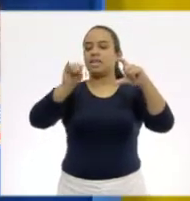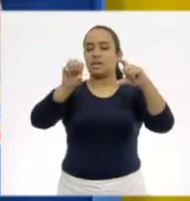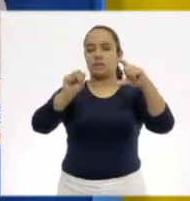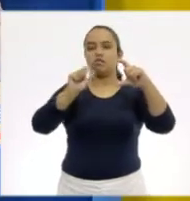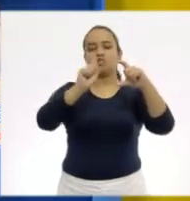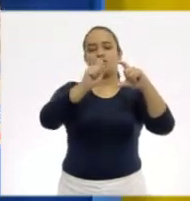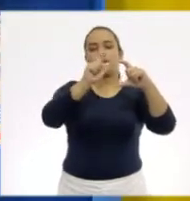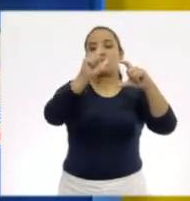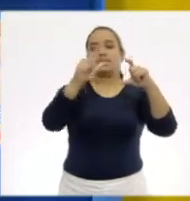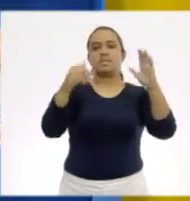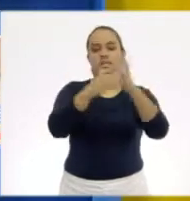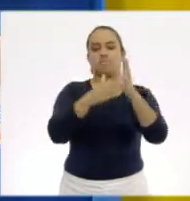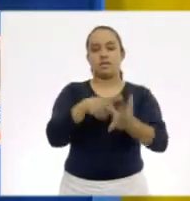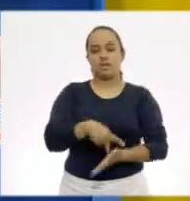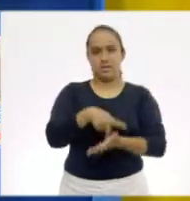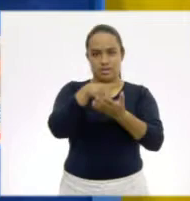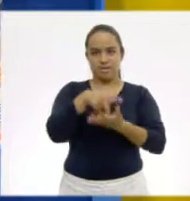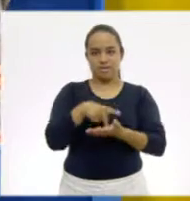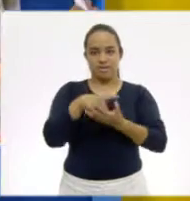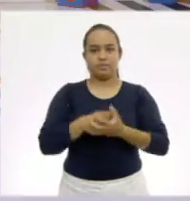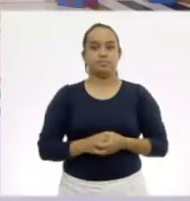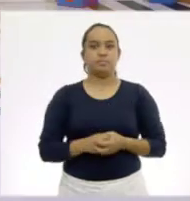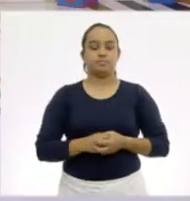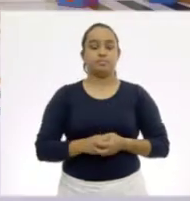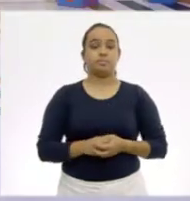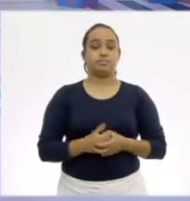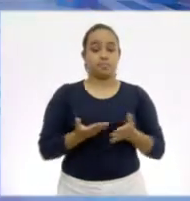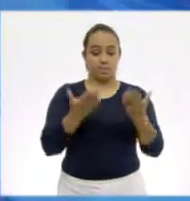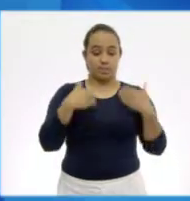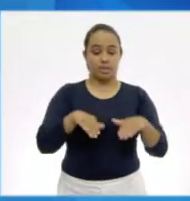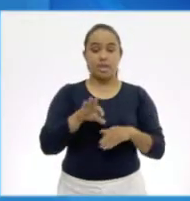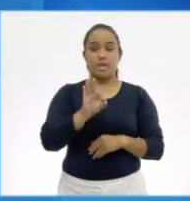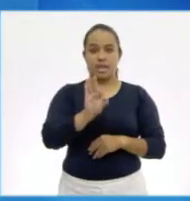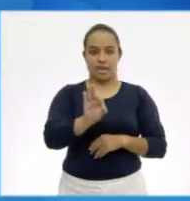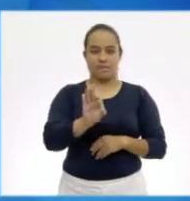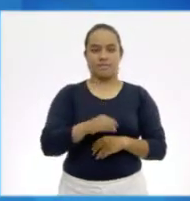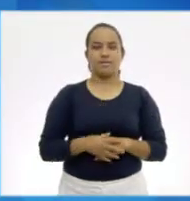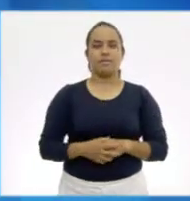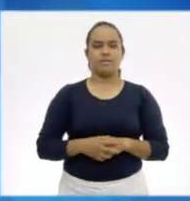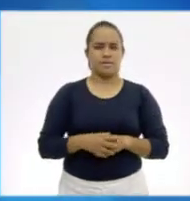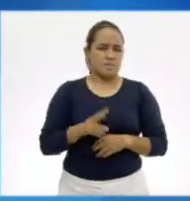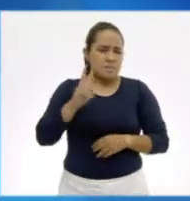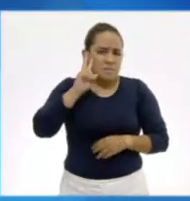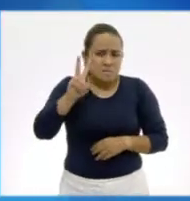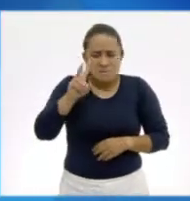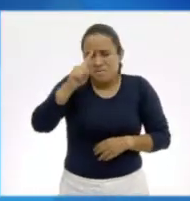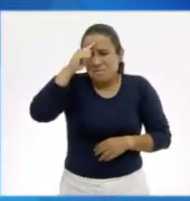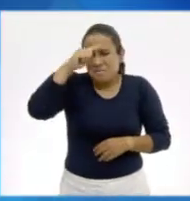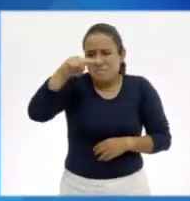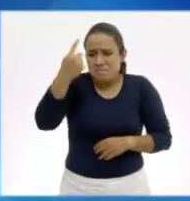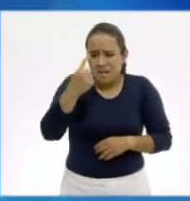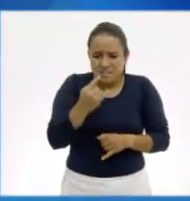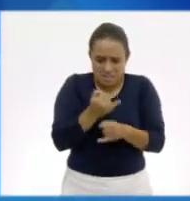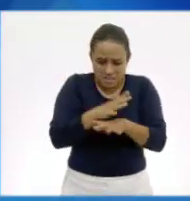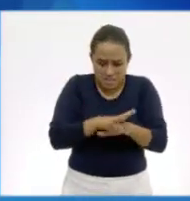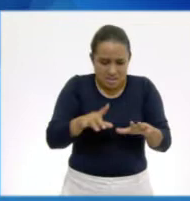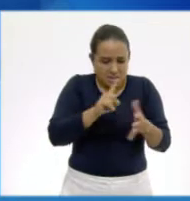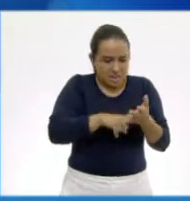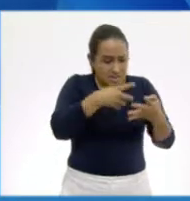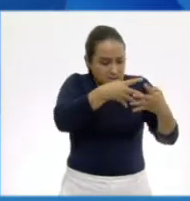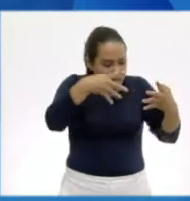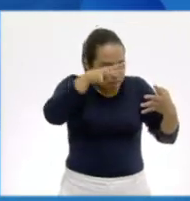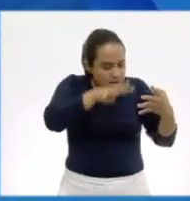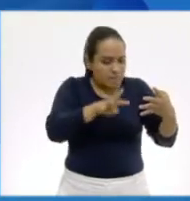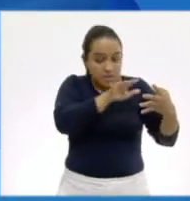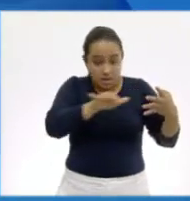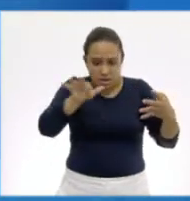7,000 kilos. Ahí está. Vamos con el inciso F. ¿Viste qué fácil ha sido encontrar información en una tabla y en